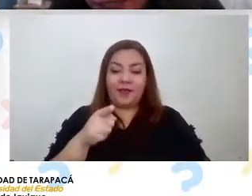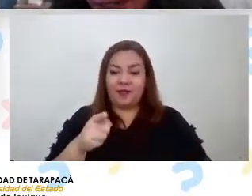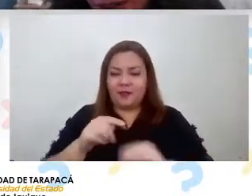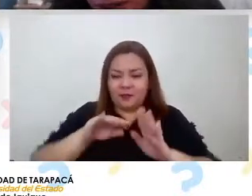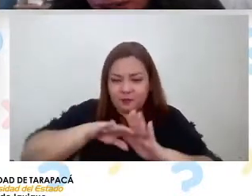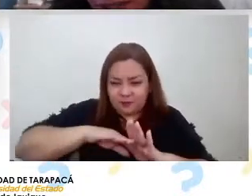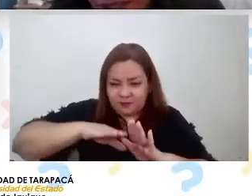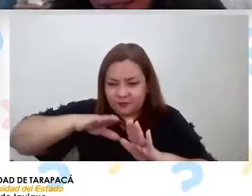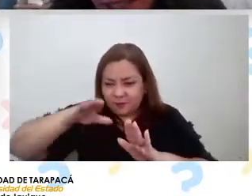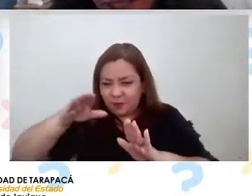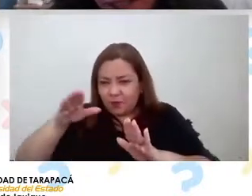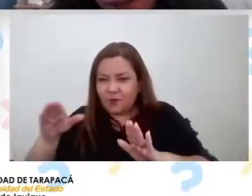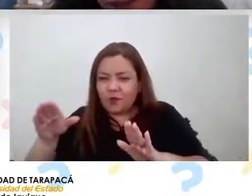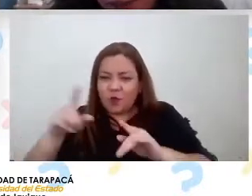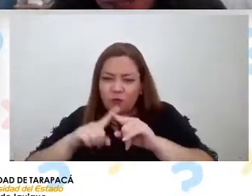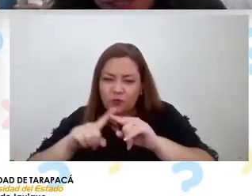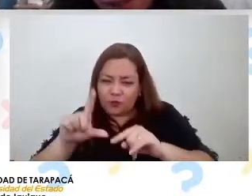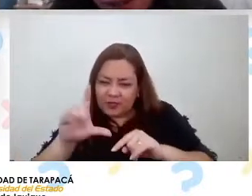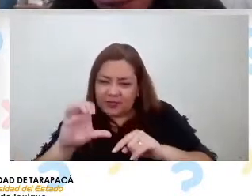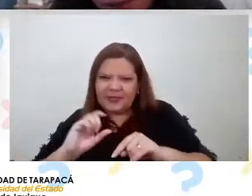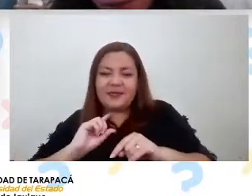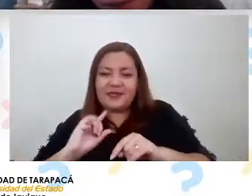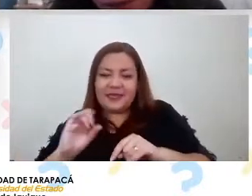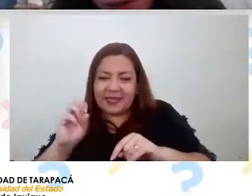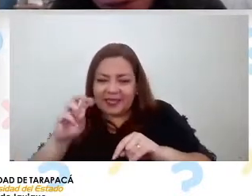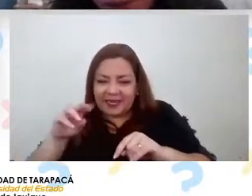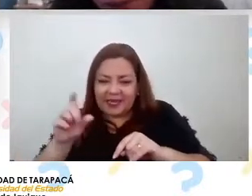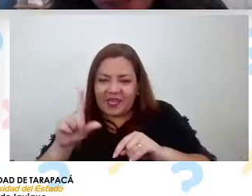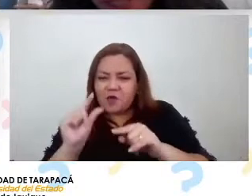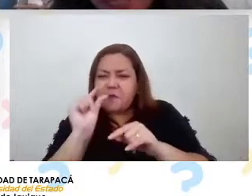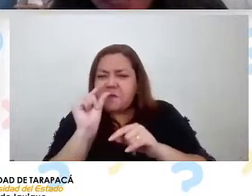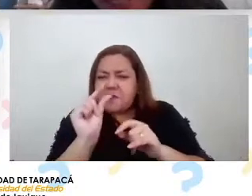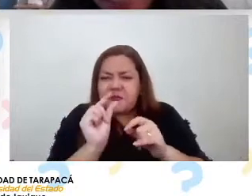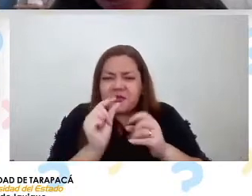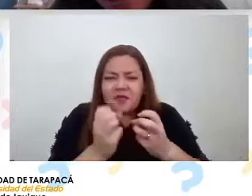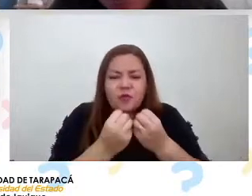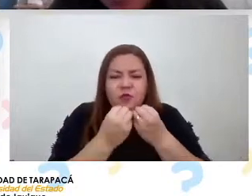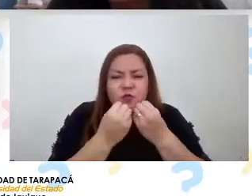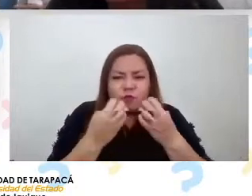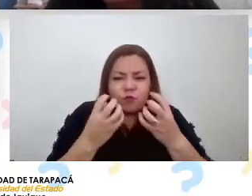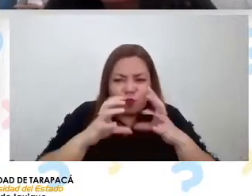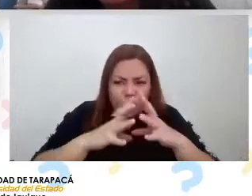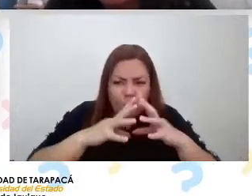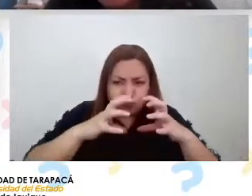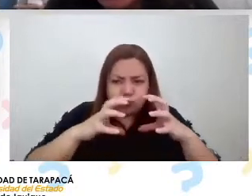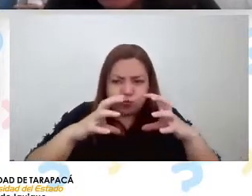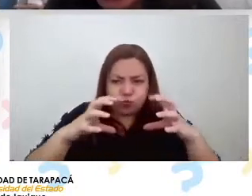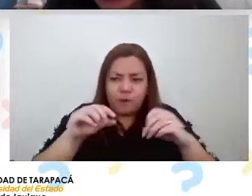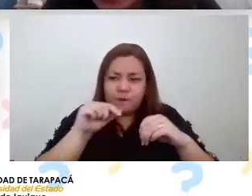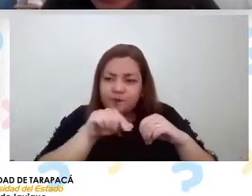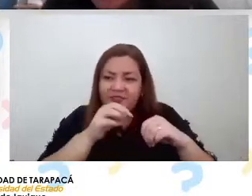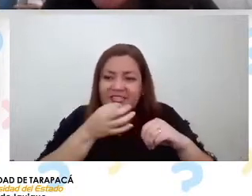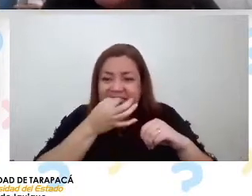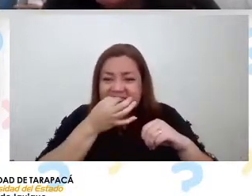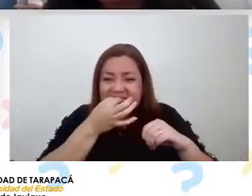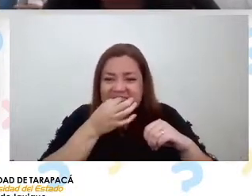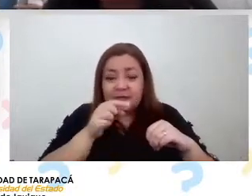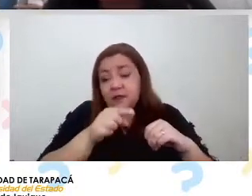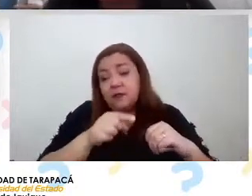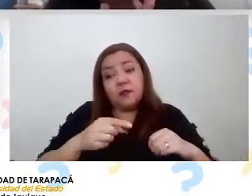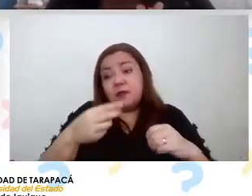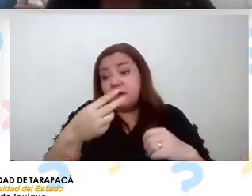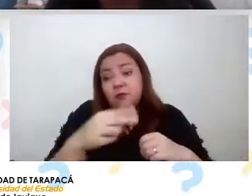en la roca y unos pequeños arbustos que son propios de estos lugares porque